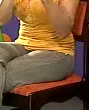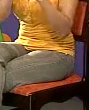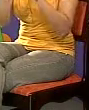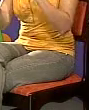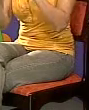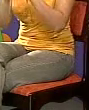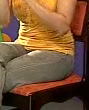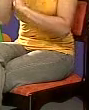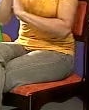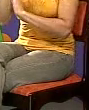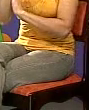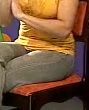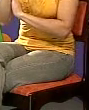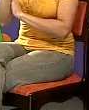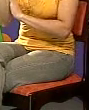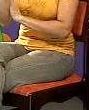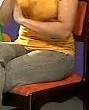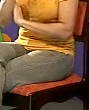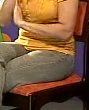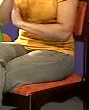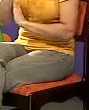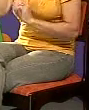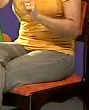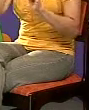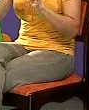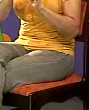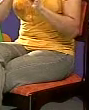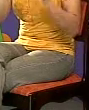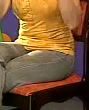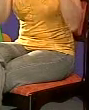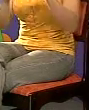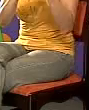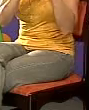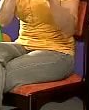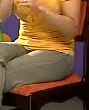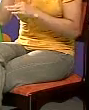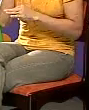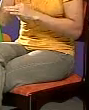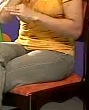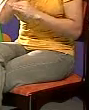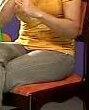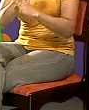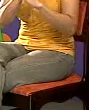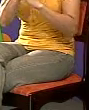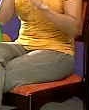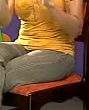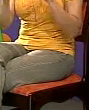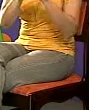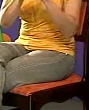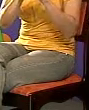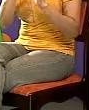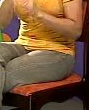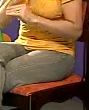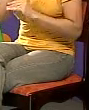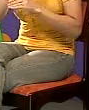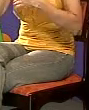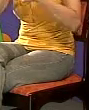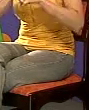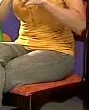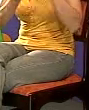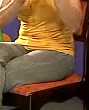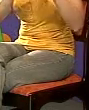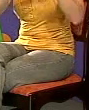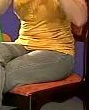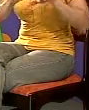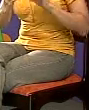7935 denuncie, recuerde que Nexus es un medio para que usted haga valer sus derechos. Lo único que tiene que hacer es